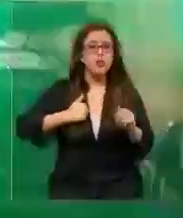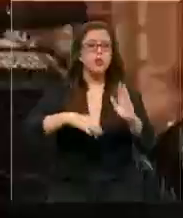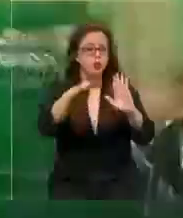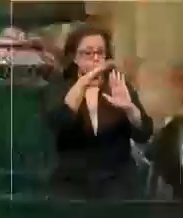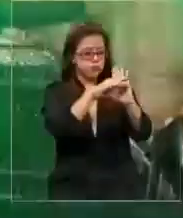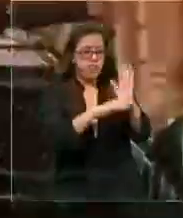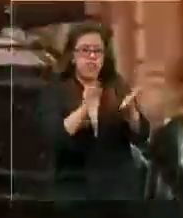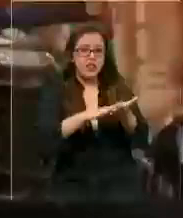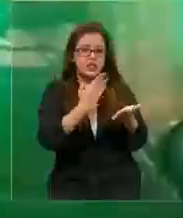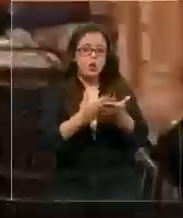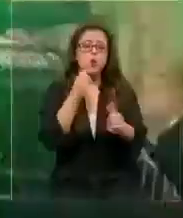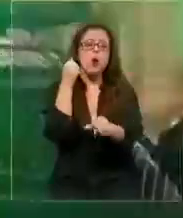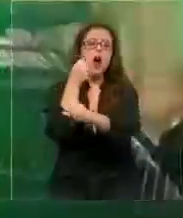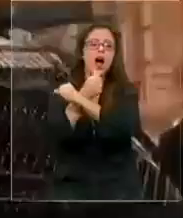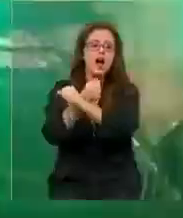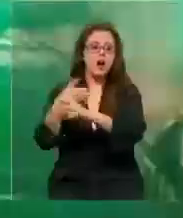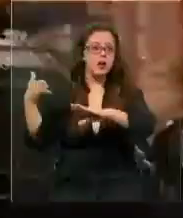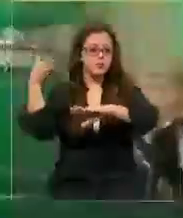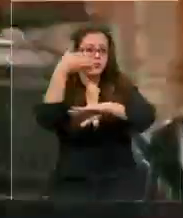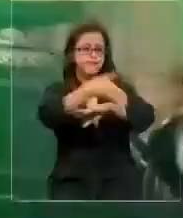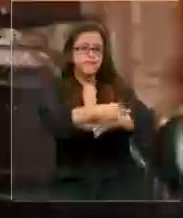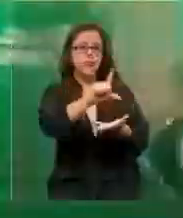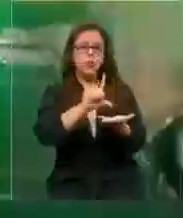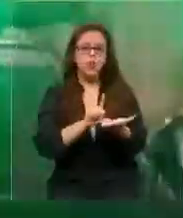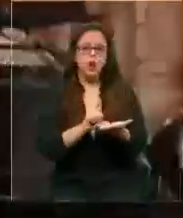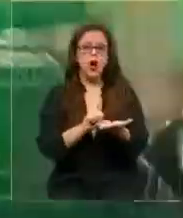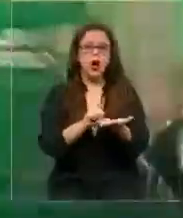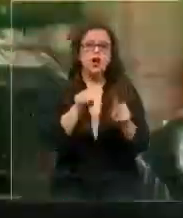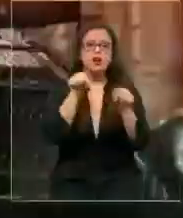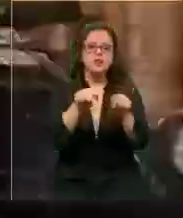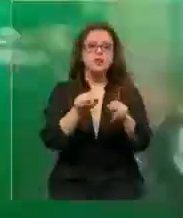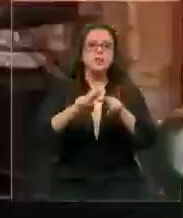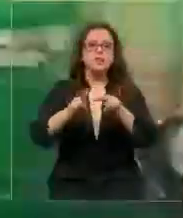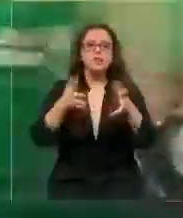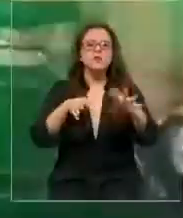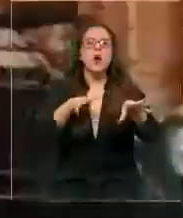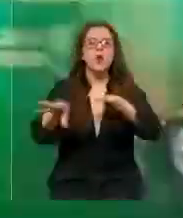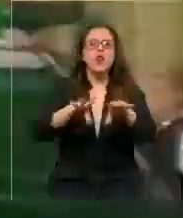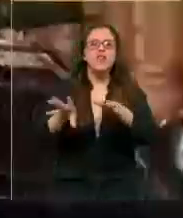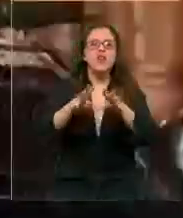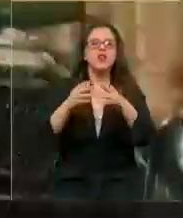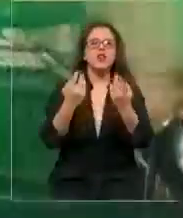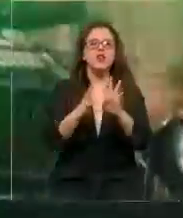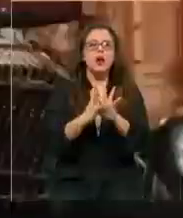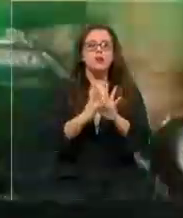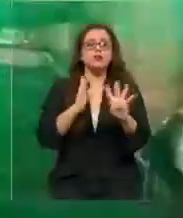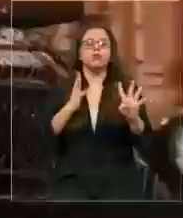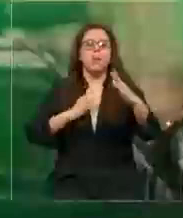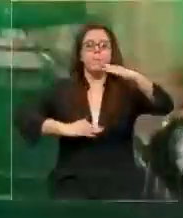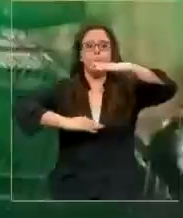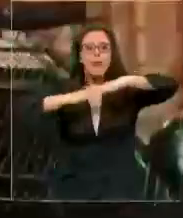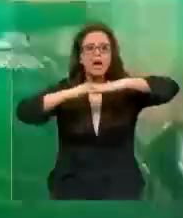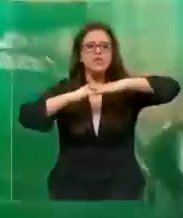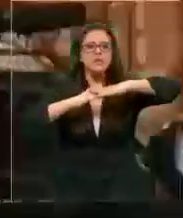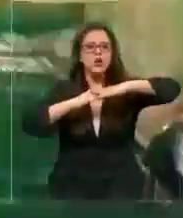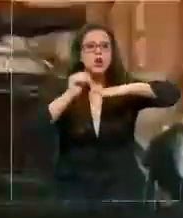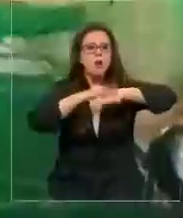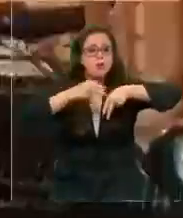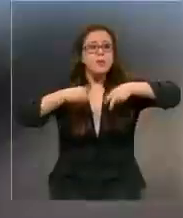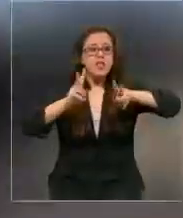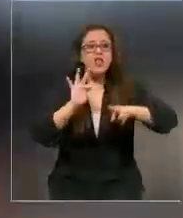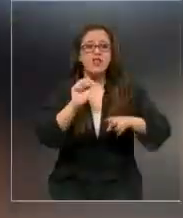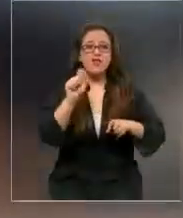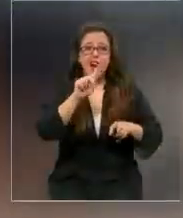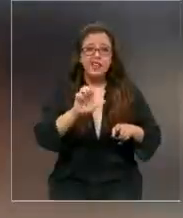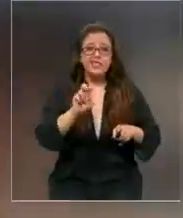carabineros llegó hasta un recinto donde se desarrollaba un evento masivo que superaba el aforo máximo permitido en